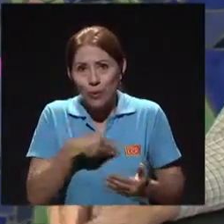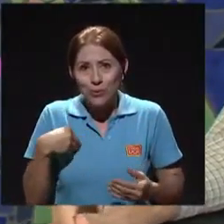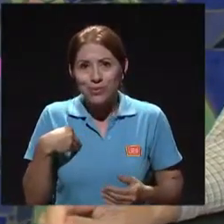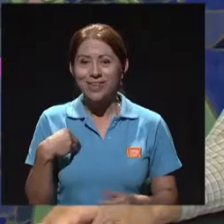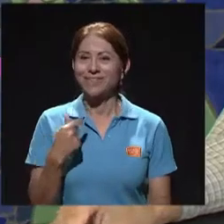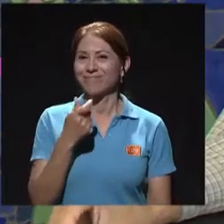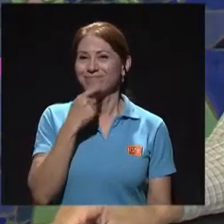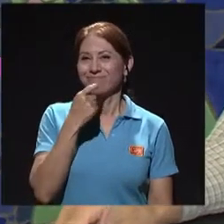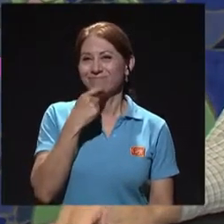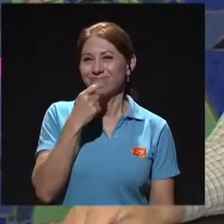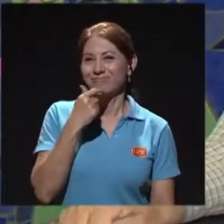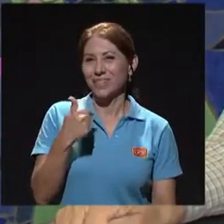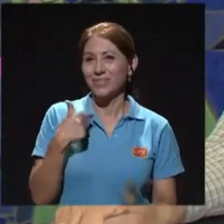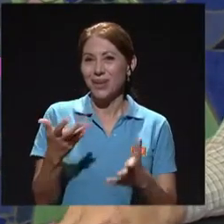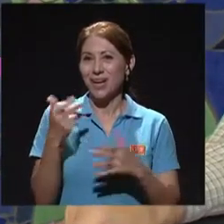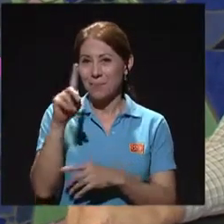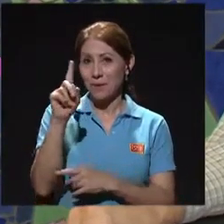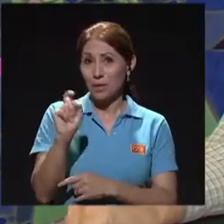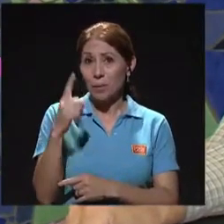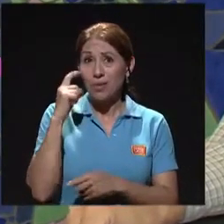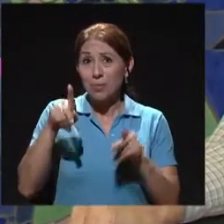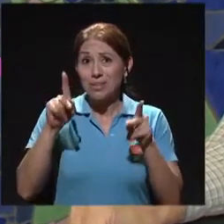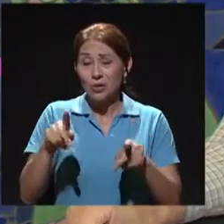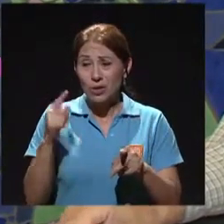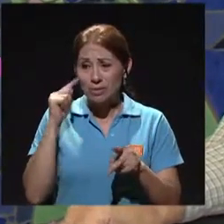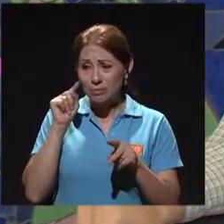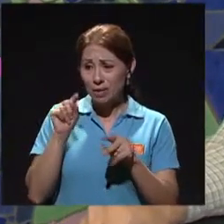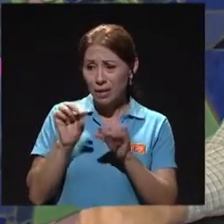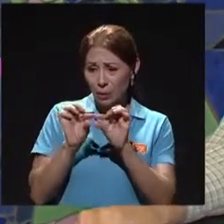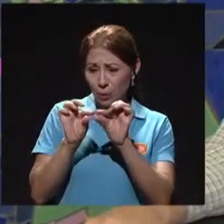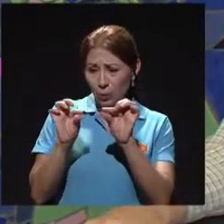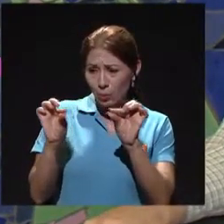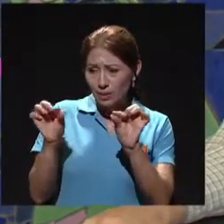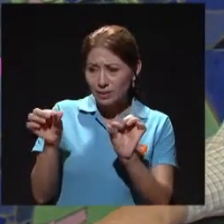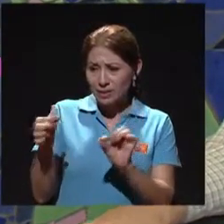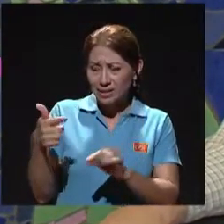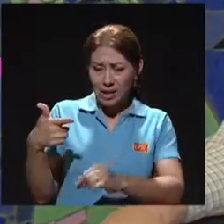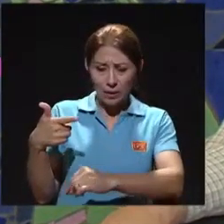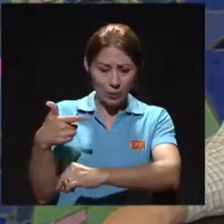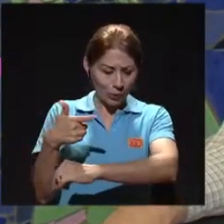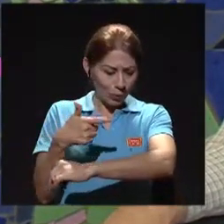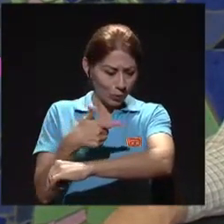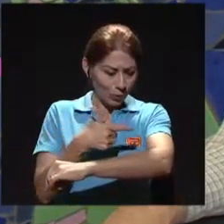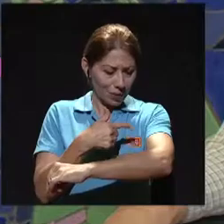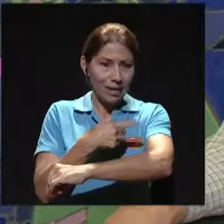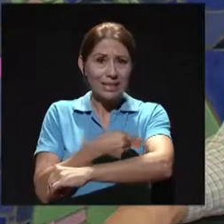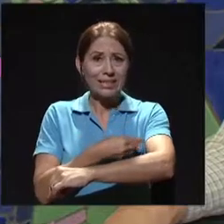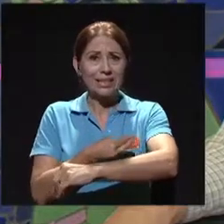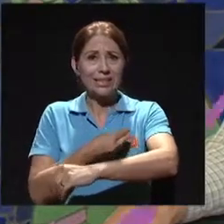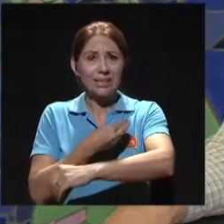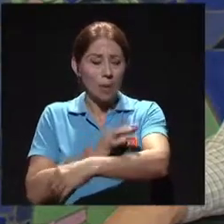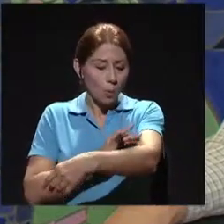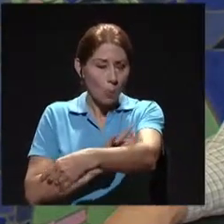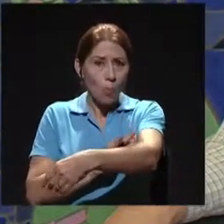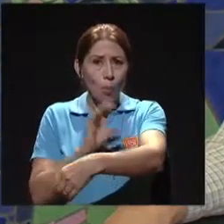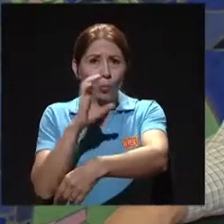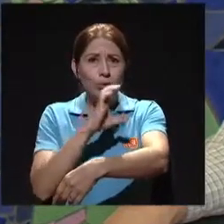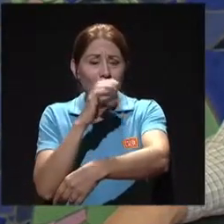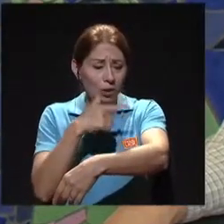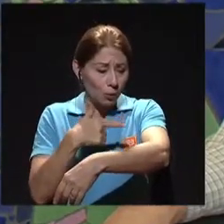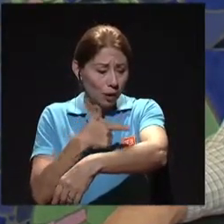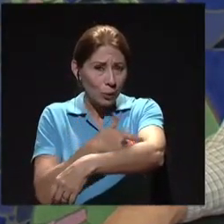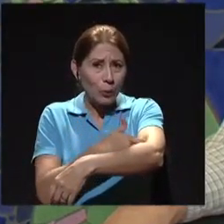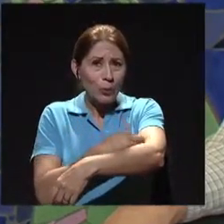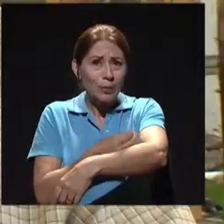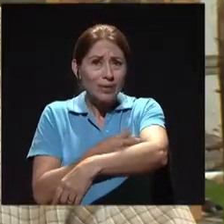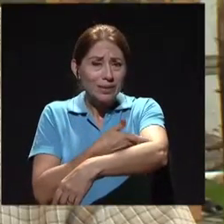exactamente, porque eso genera mucho temor, ¿verdad? Las personas cuando ven la aguja y que ya le ponen la liga y que la vena no aparece, es